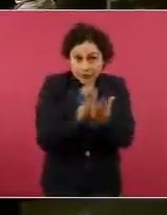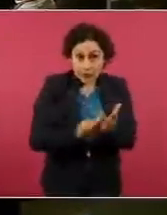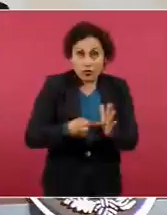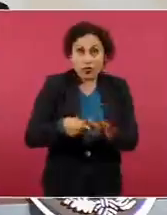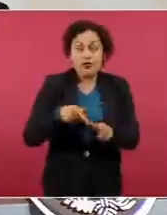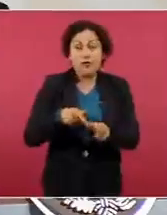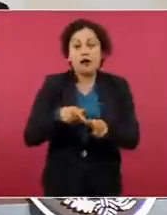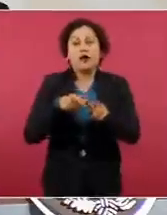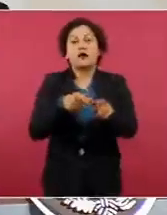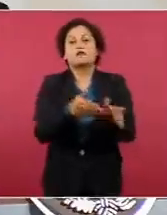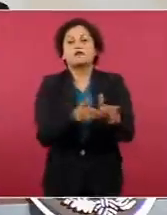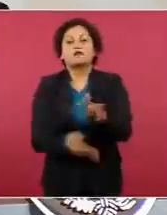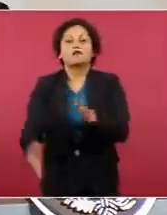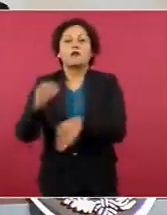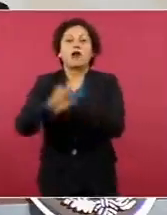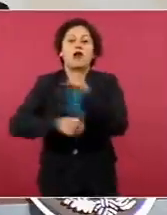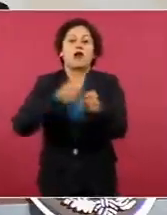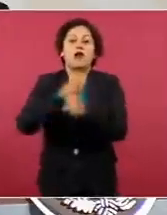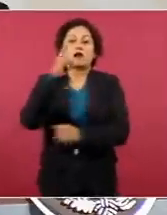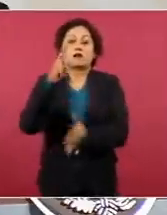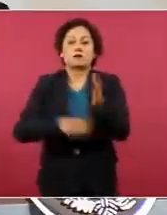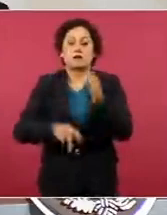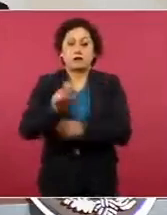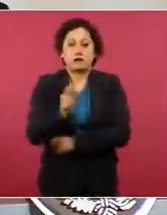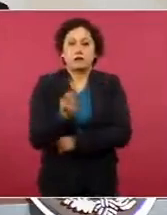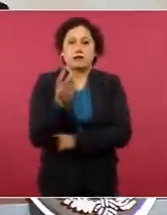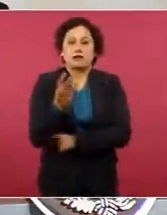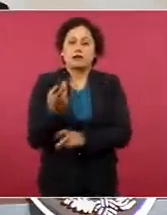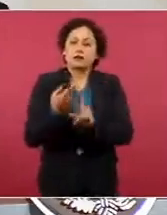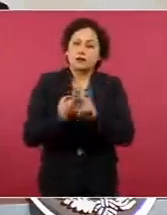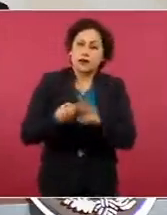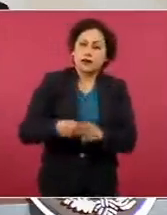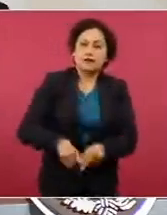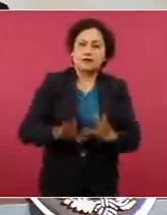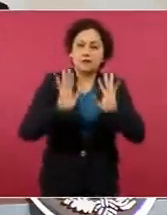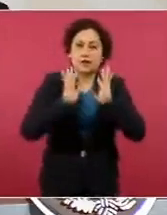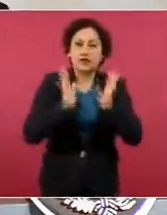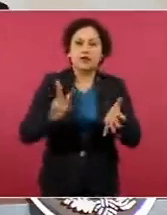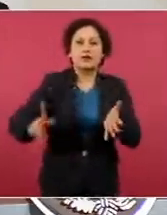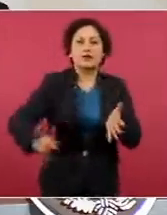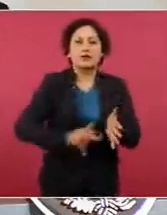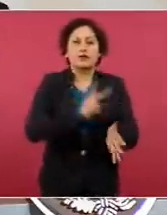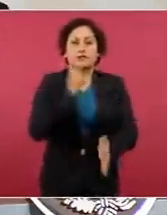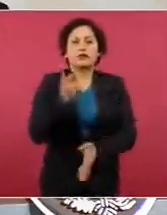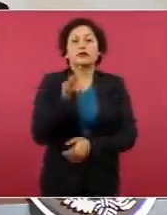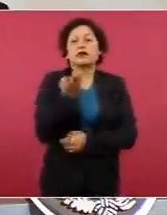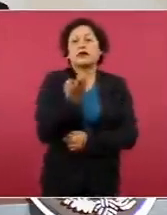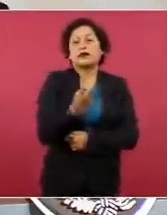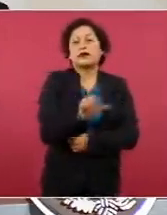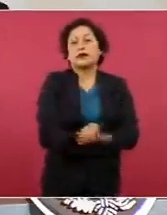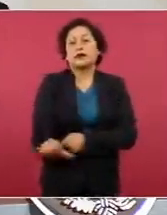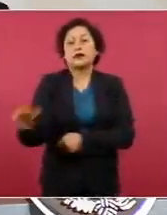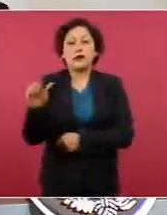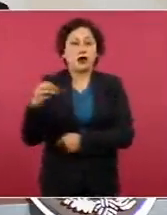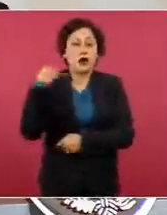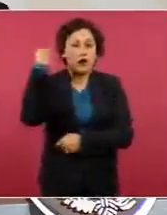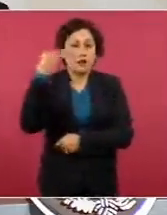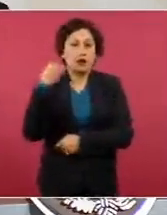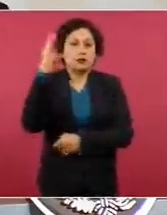Del próximo 1 de enero al 31 de marzo, los